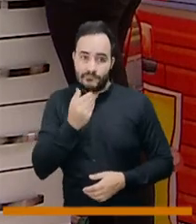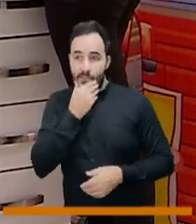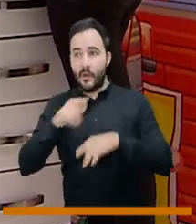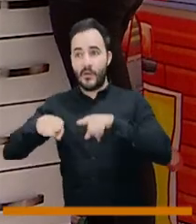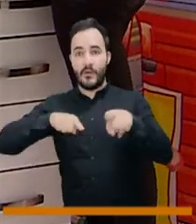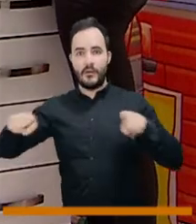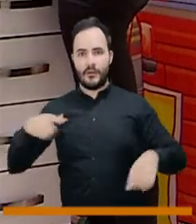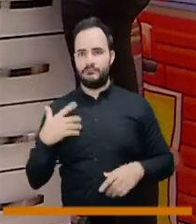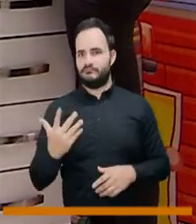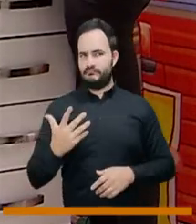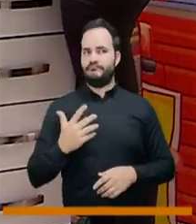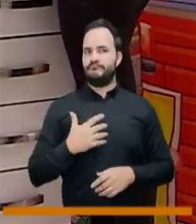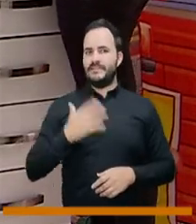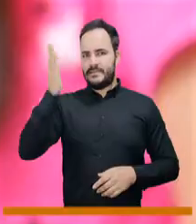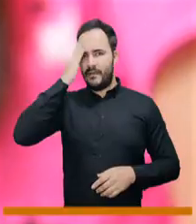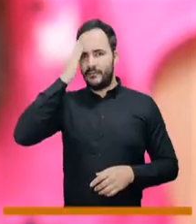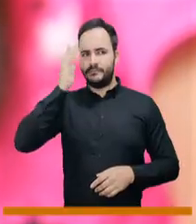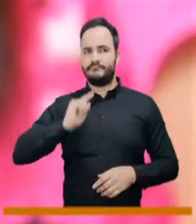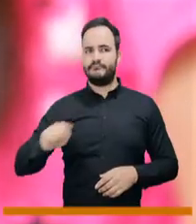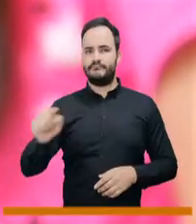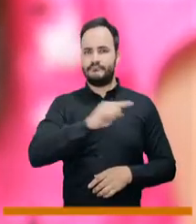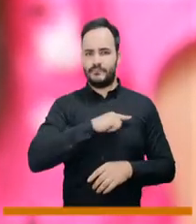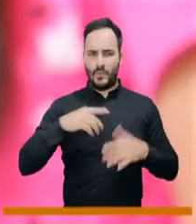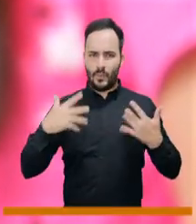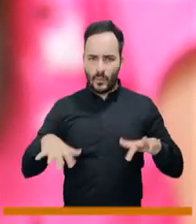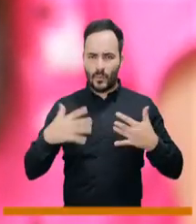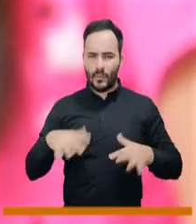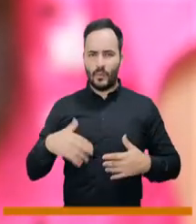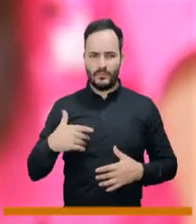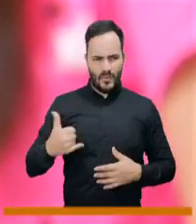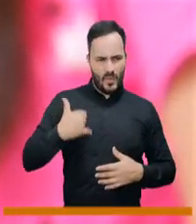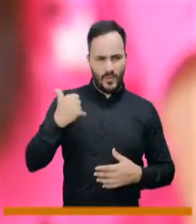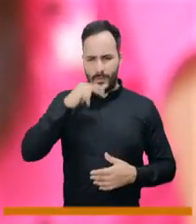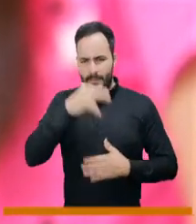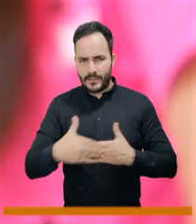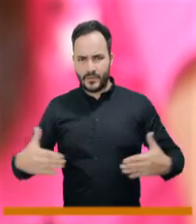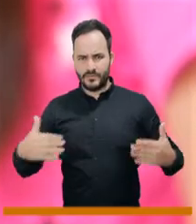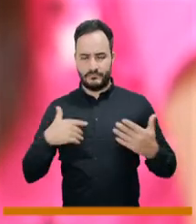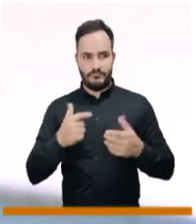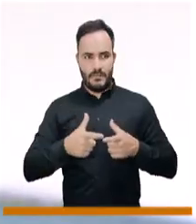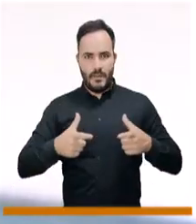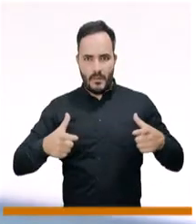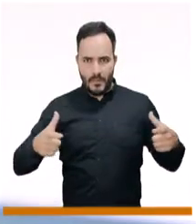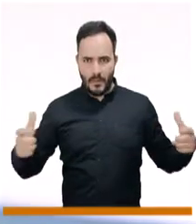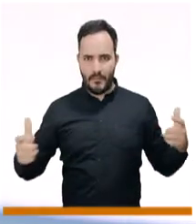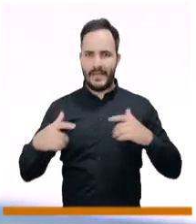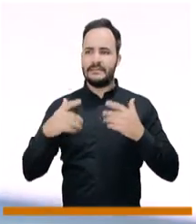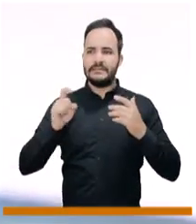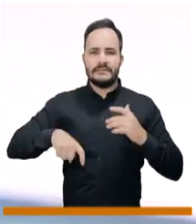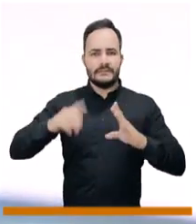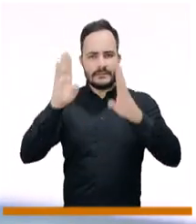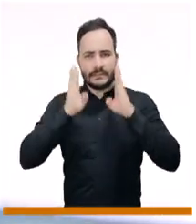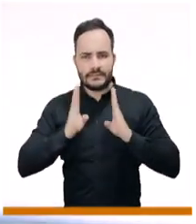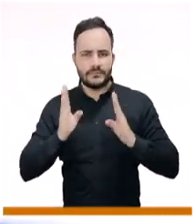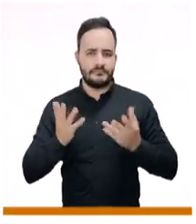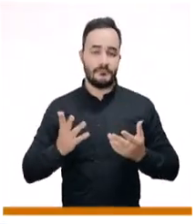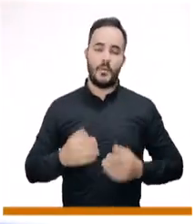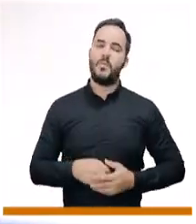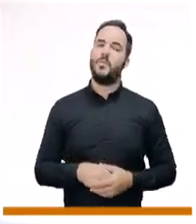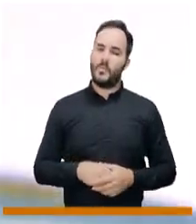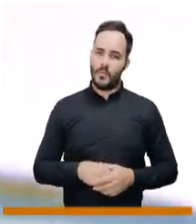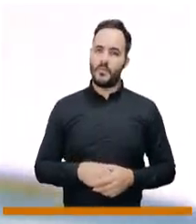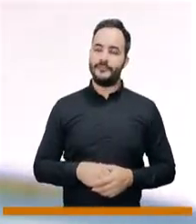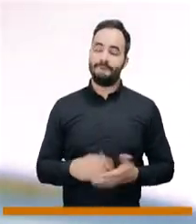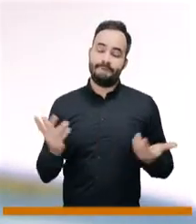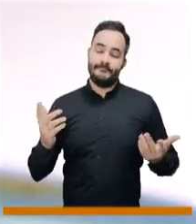precisamente se ha visto también un aumento significativo en la psicopatología de esta población y vemos la necesidad de nosotros como